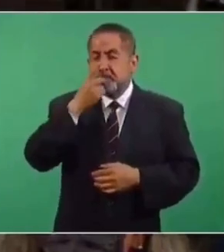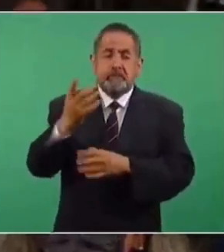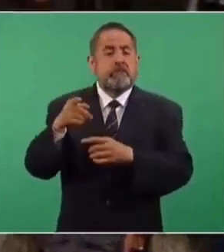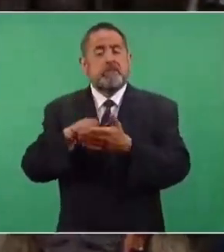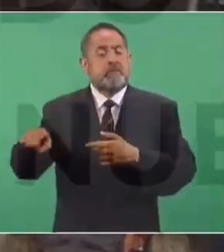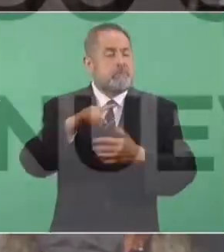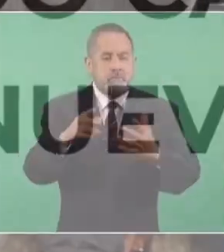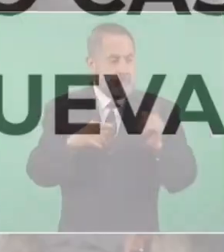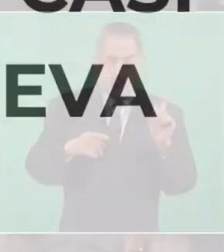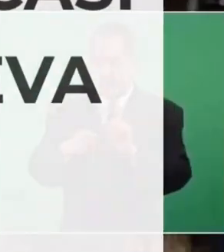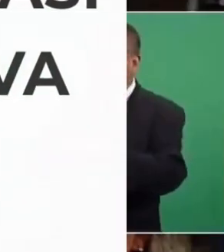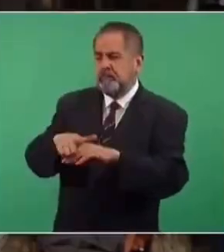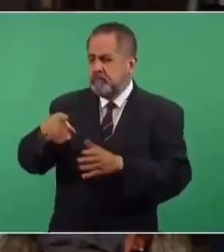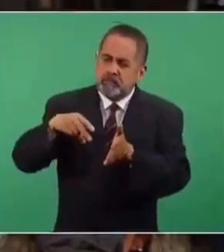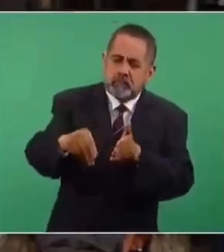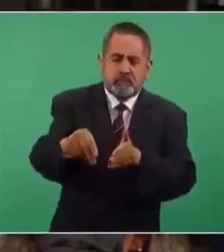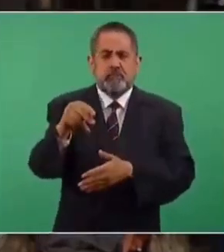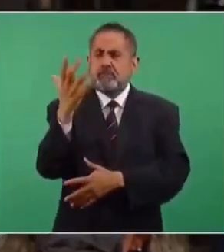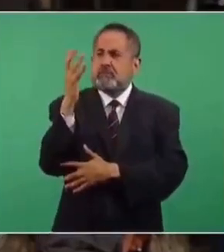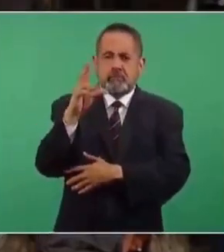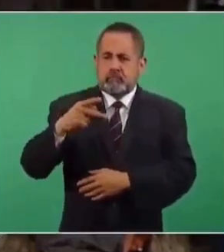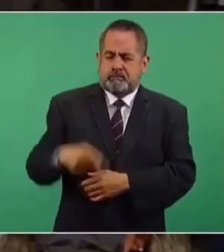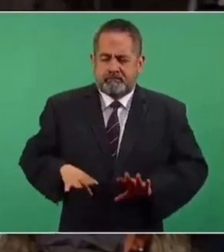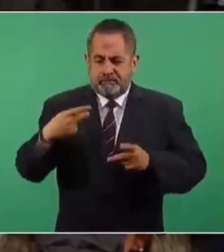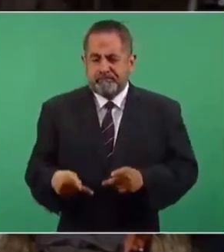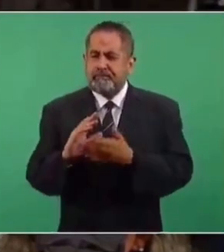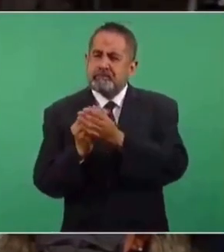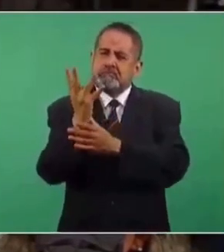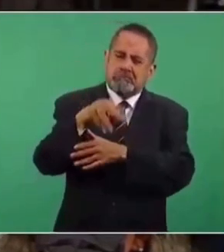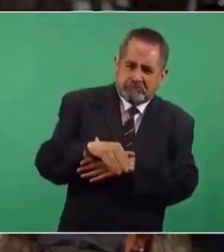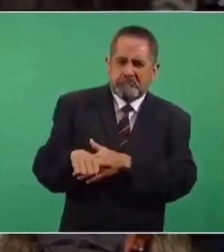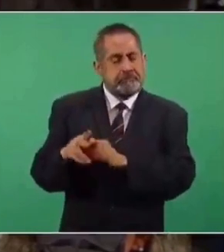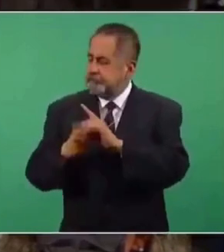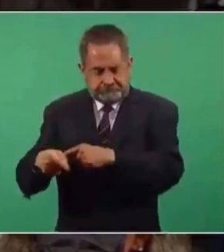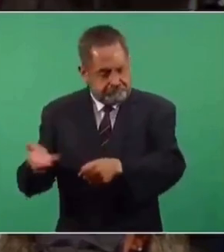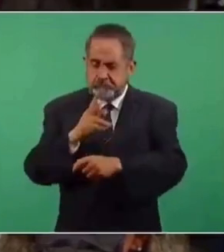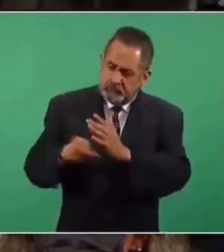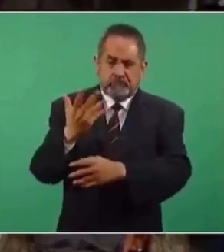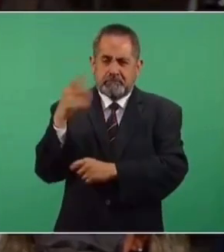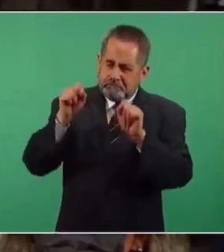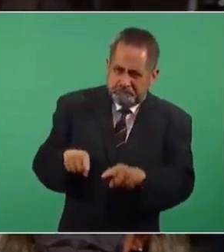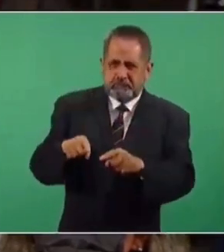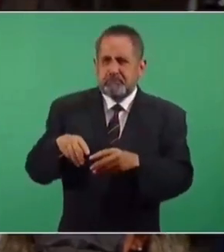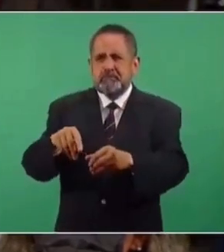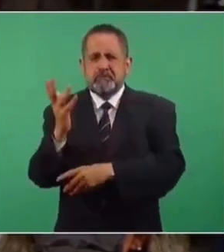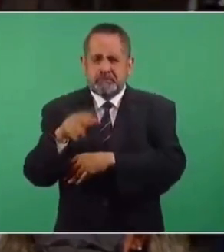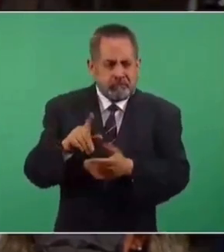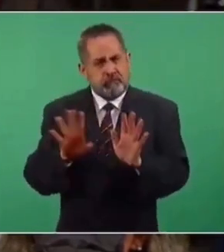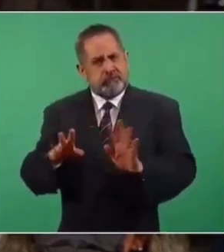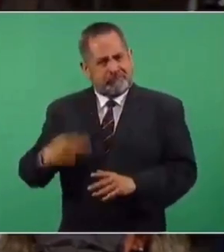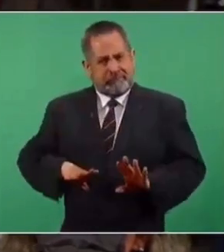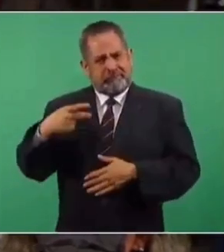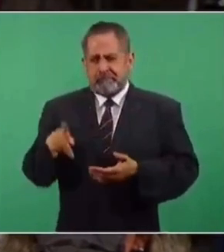Dicen que, por ejemplo, los técnicos les piden que sembran árboles no nativos, que crecen muy mal y mueren con frecuencia y pues vuelven a pedir que sembran el mismo árbol que ya murió en vez de